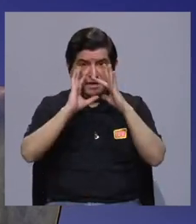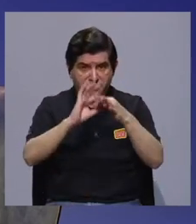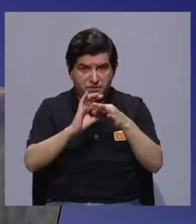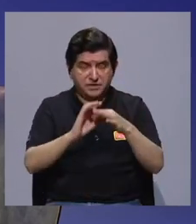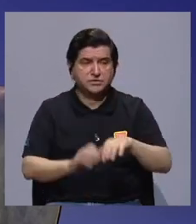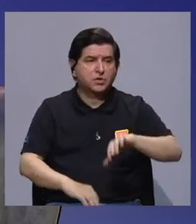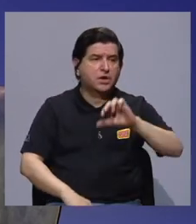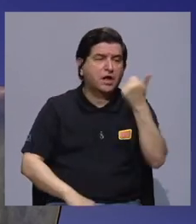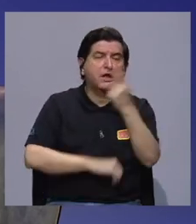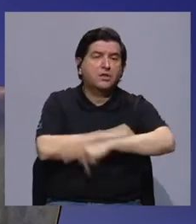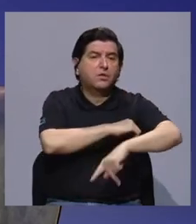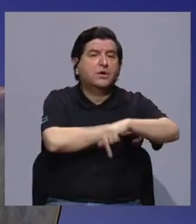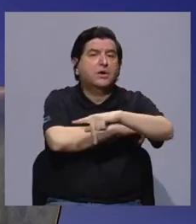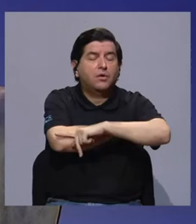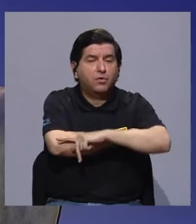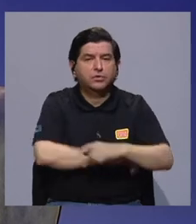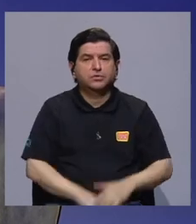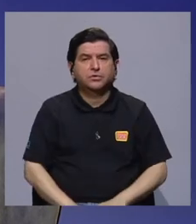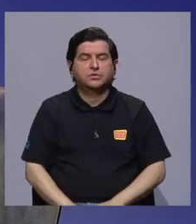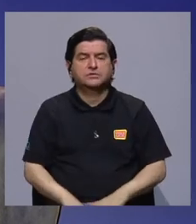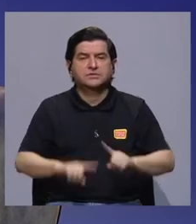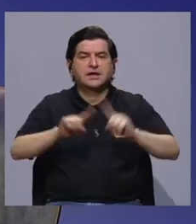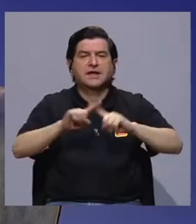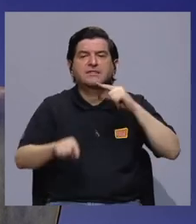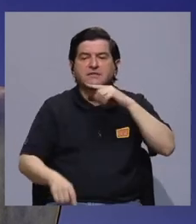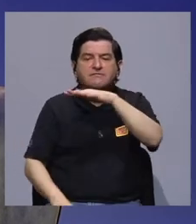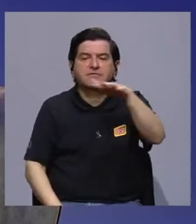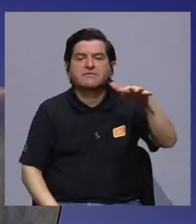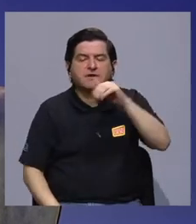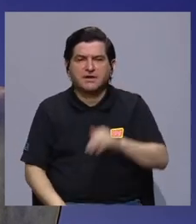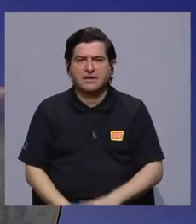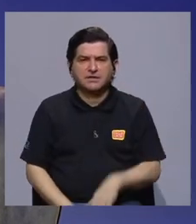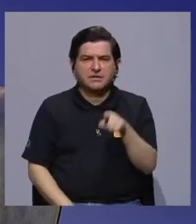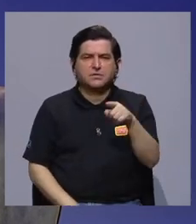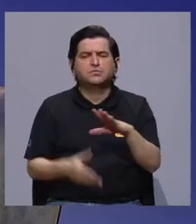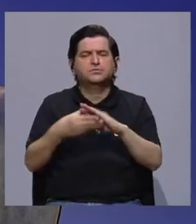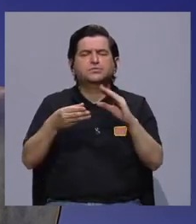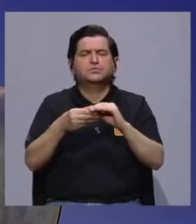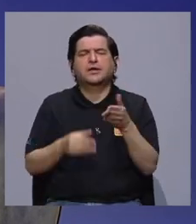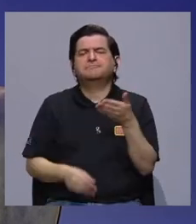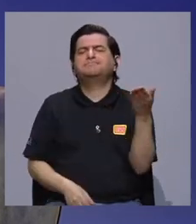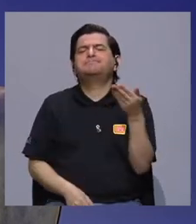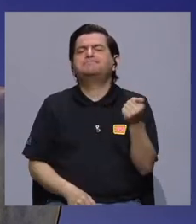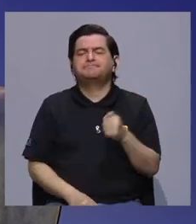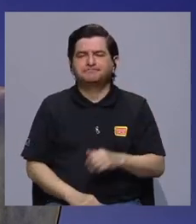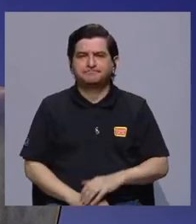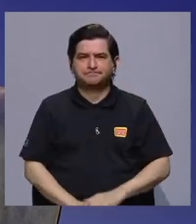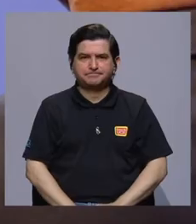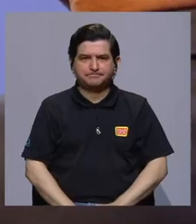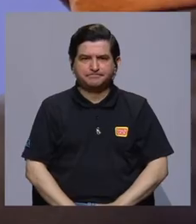con respecto a otros países y otras realidades? ¿Cuál sería su comentario?